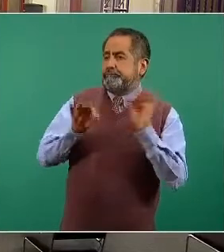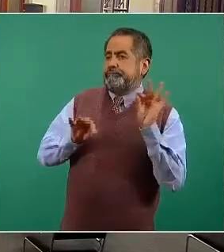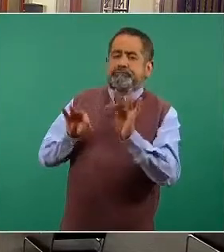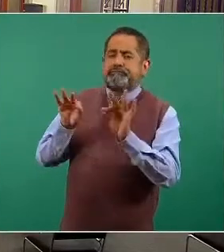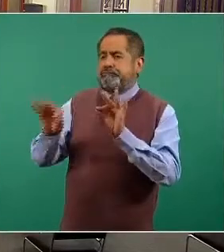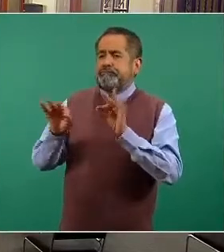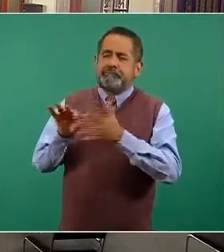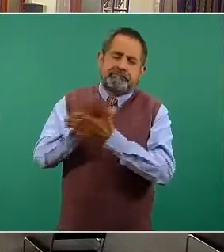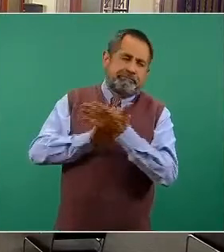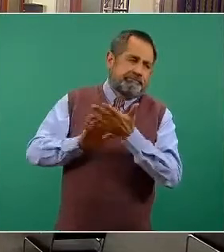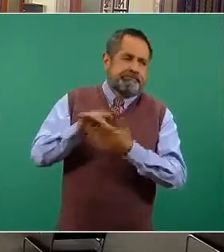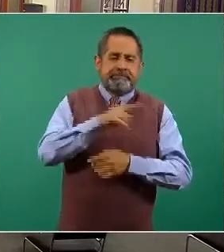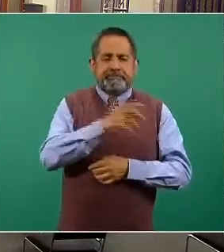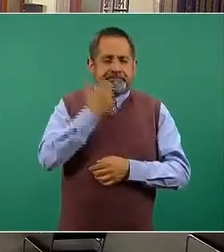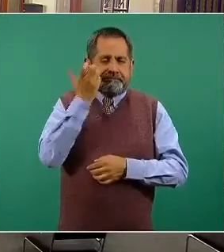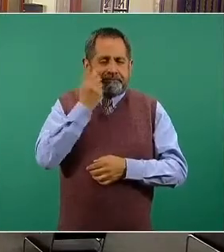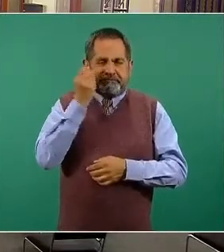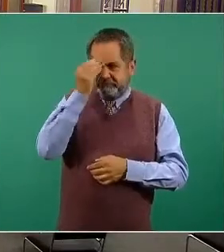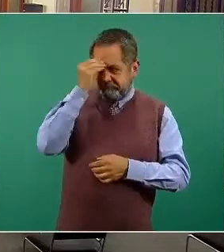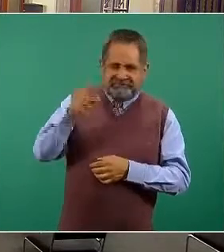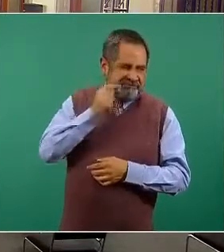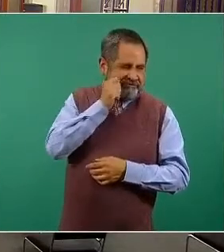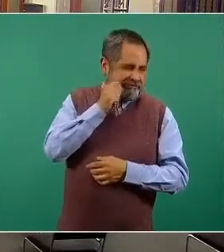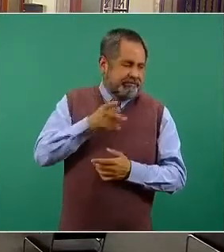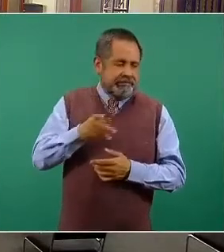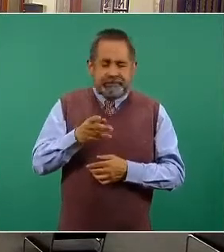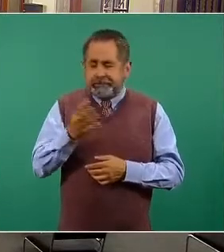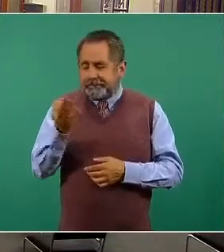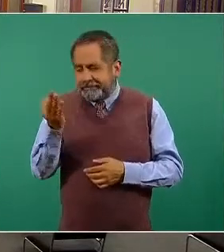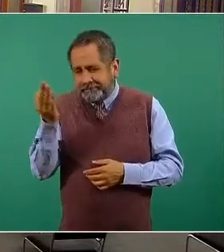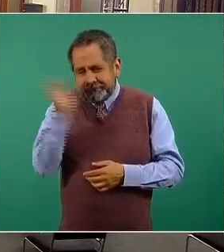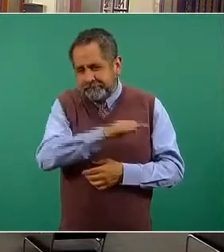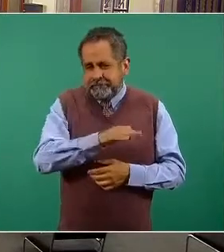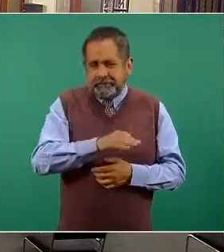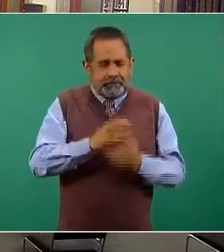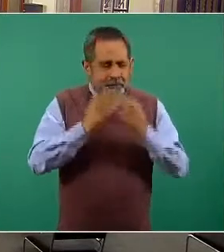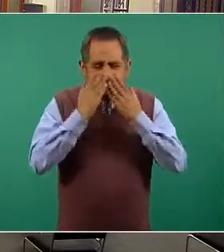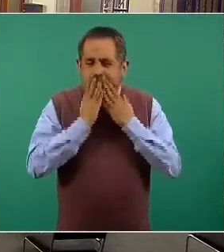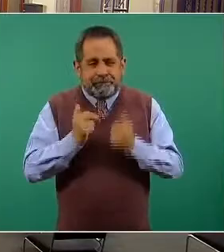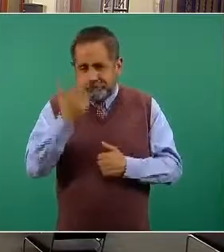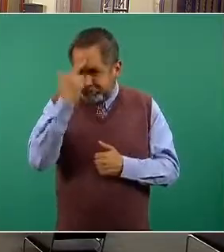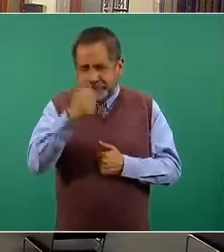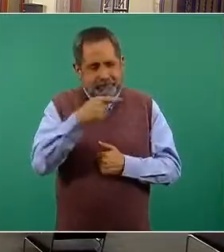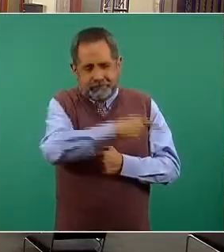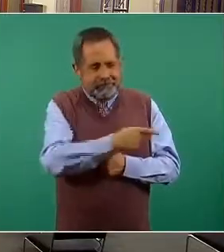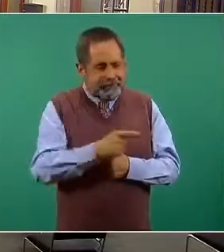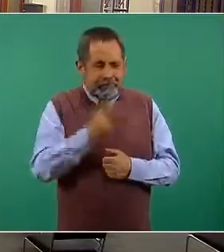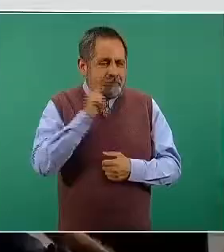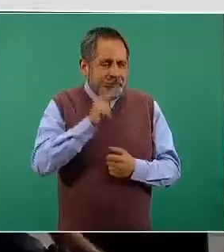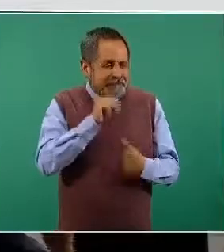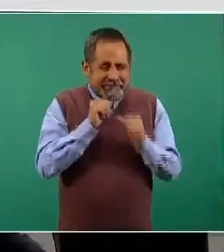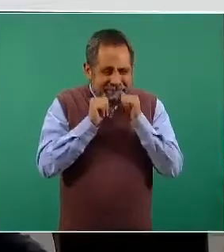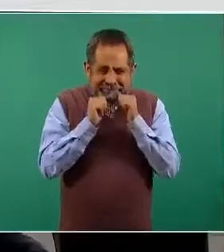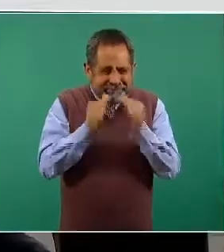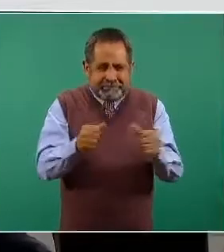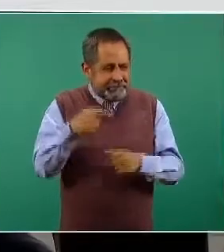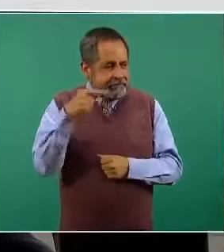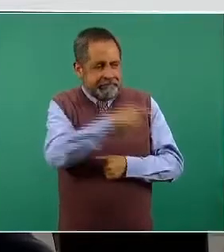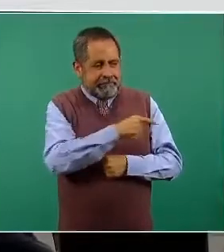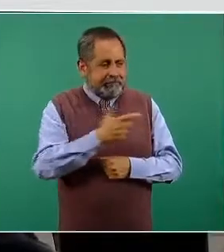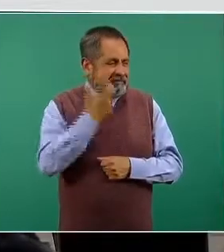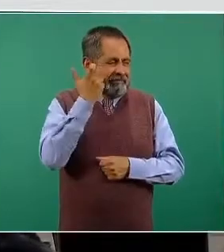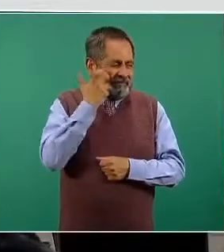información y empieza a sembrarse una idea falsa, no documentada, producto de una intención